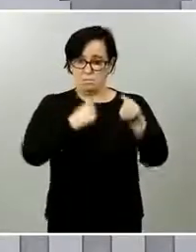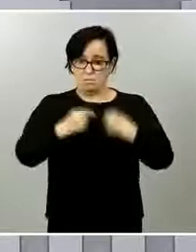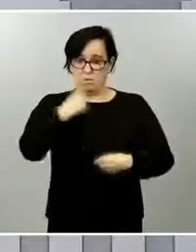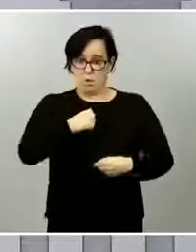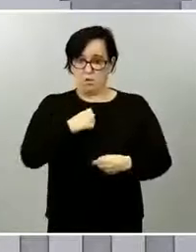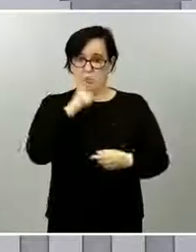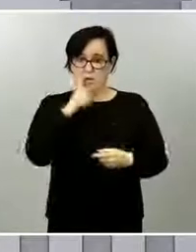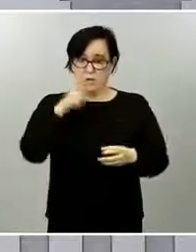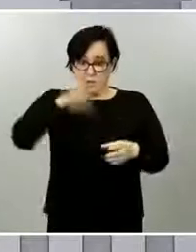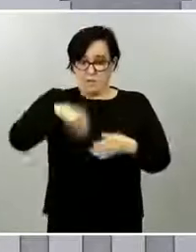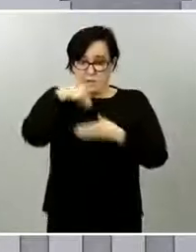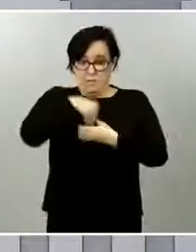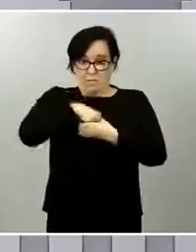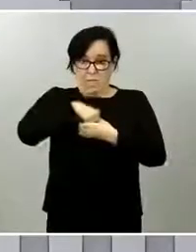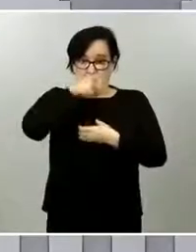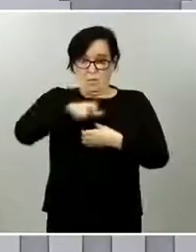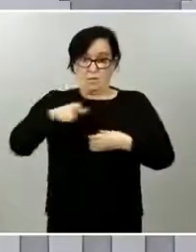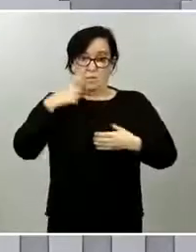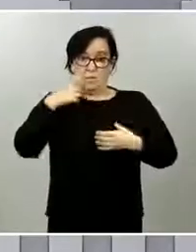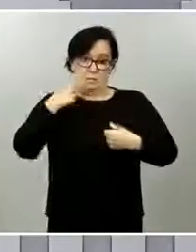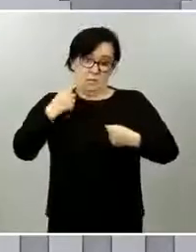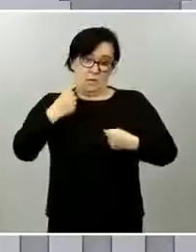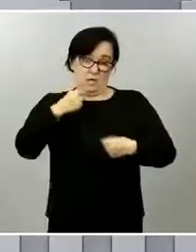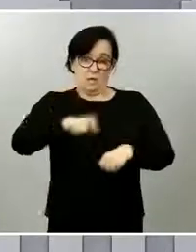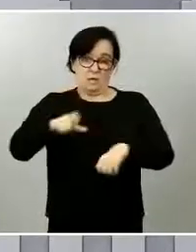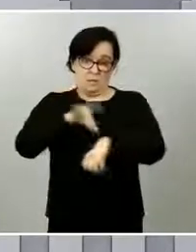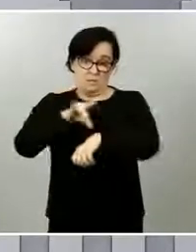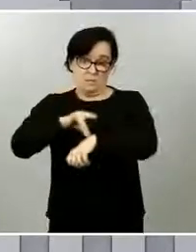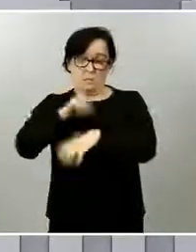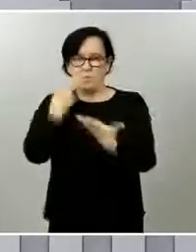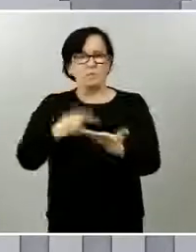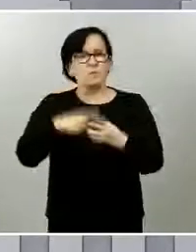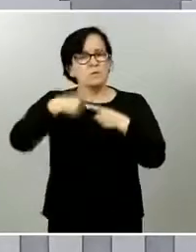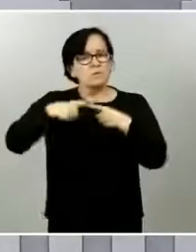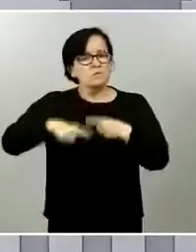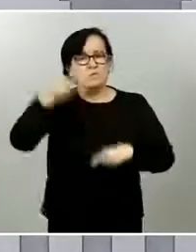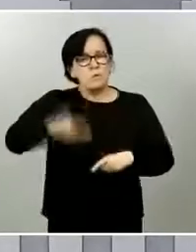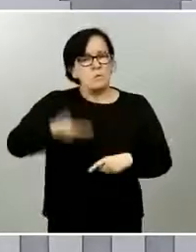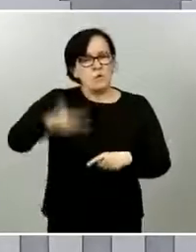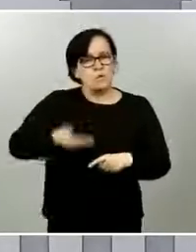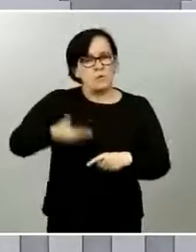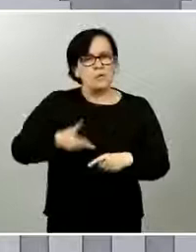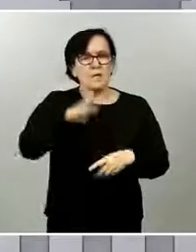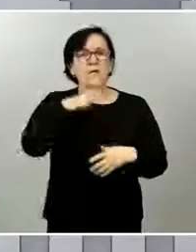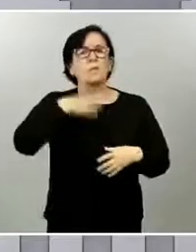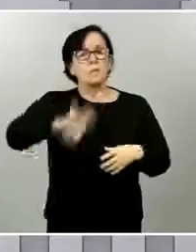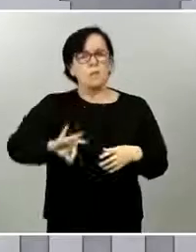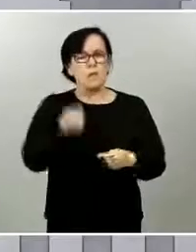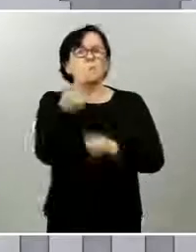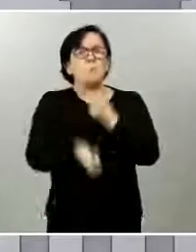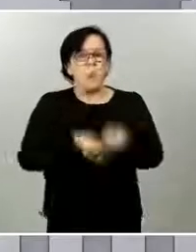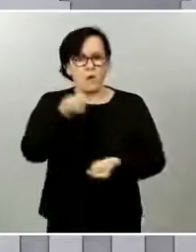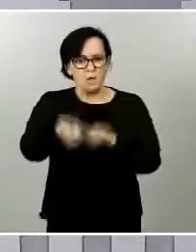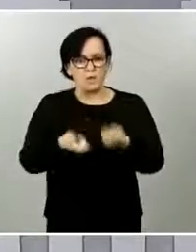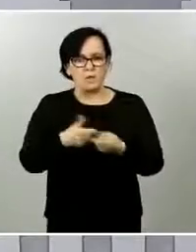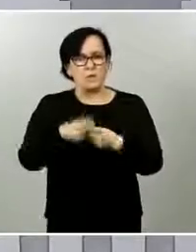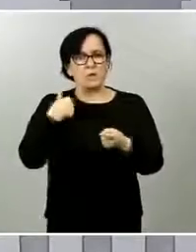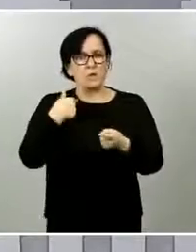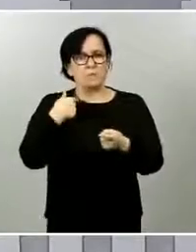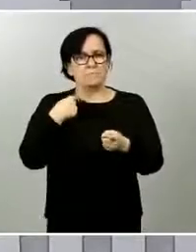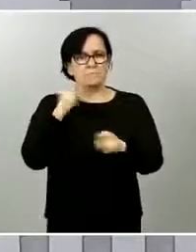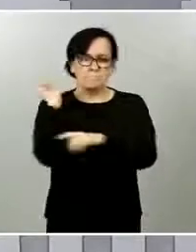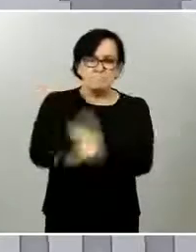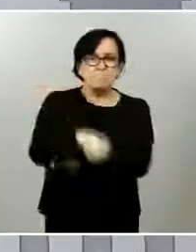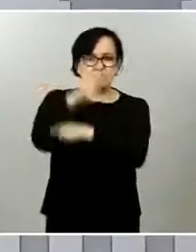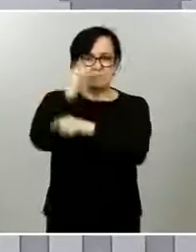trabajo incansable, vuestra línea de primera batalla, que en muchas ocasiones ha provocado contagio incluso dentro de vosotros